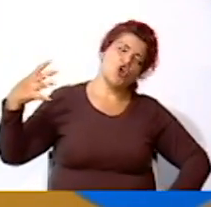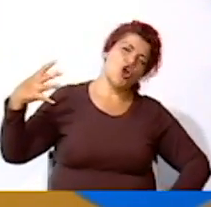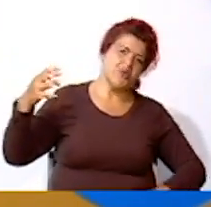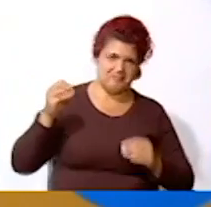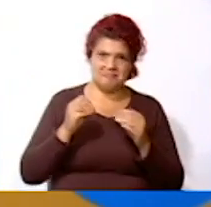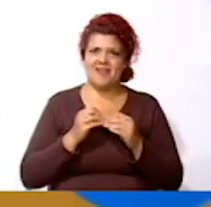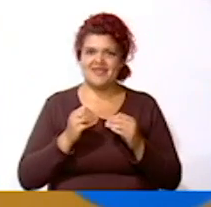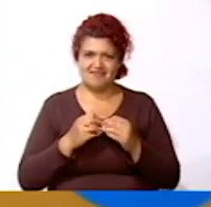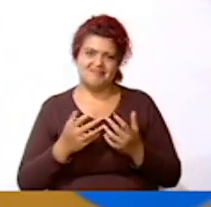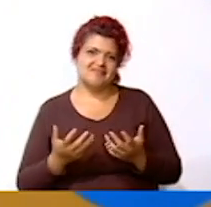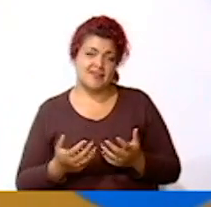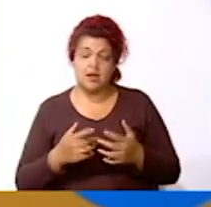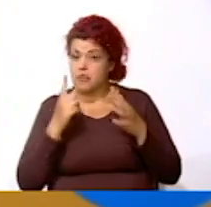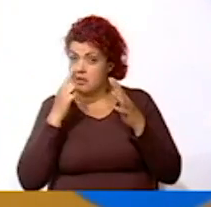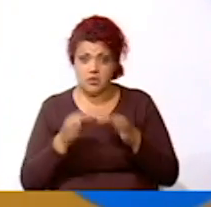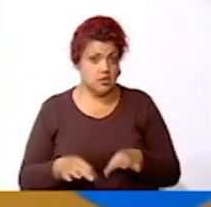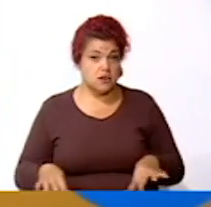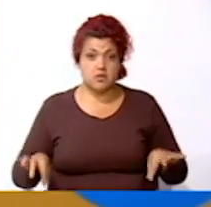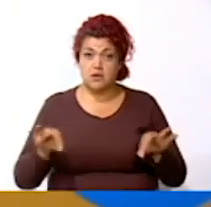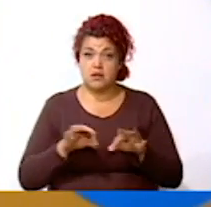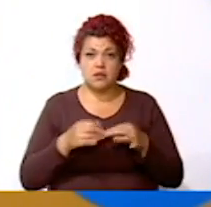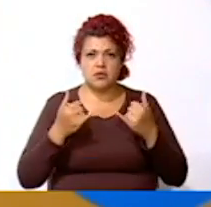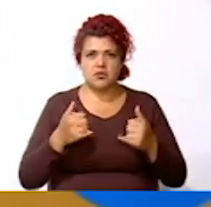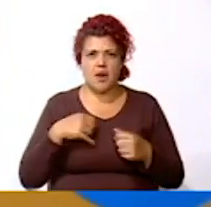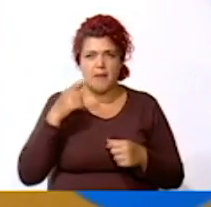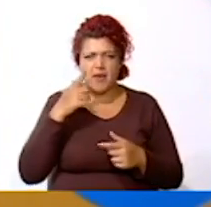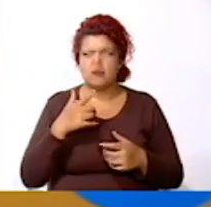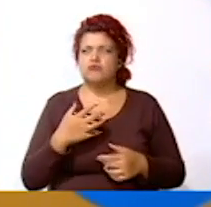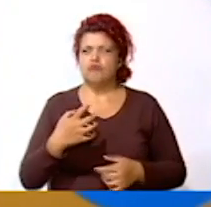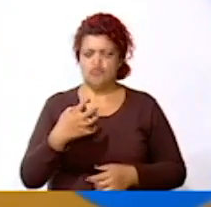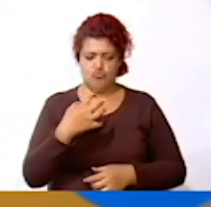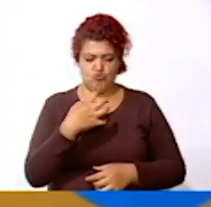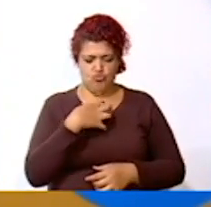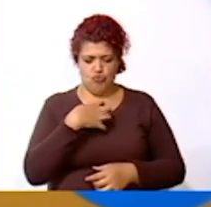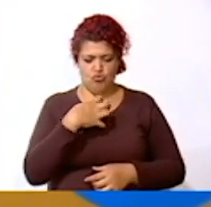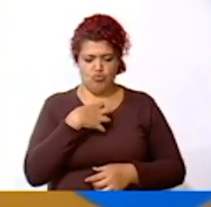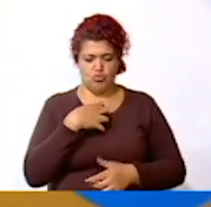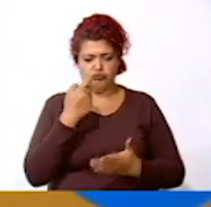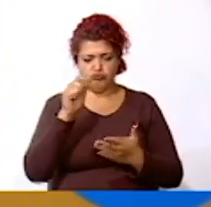Bueno, importantísimo Vamos a hacer una autoevaluación ¿De acuerdo?